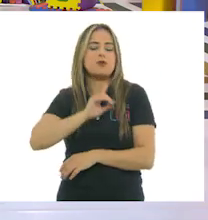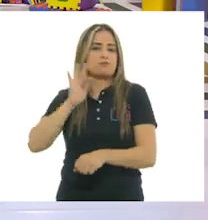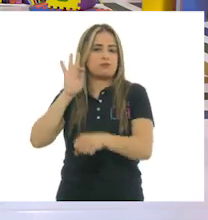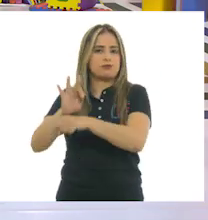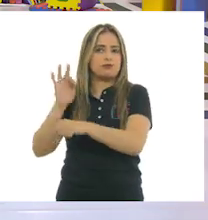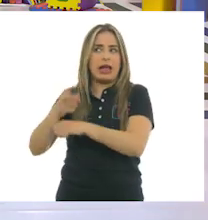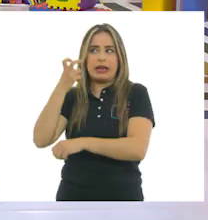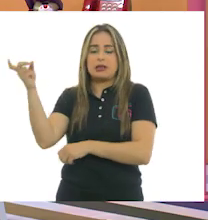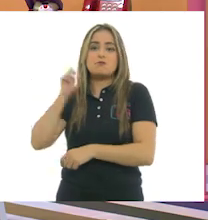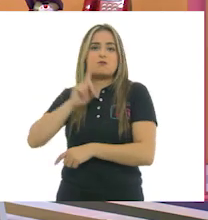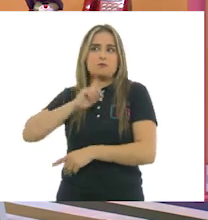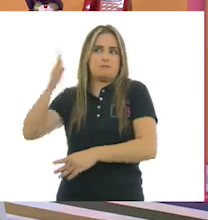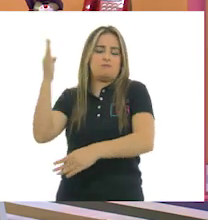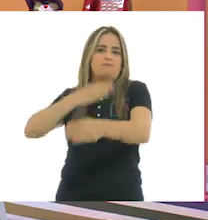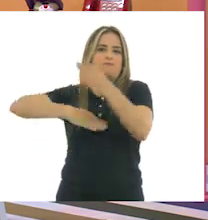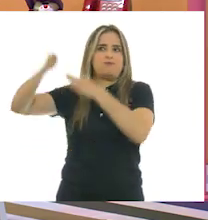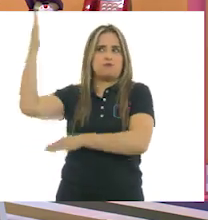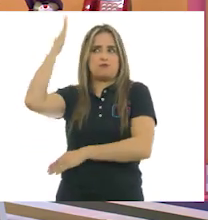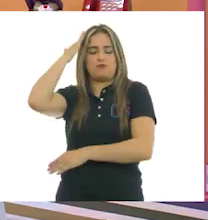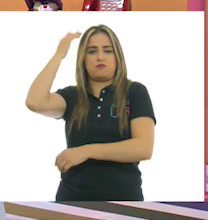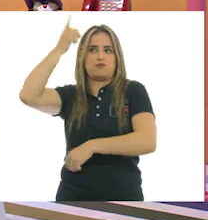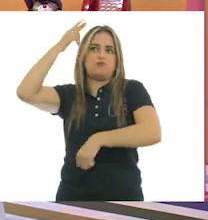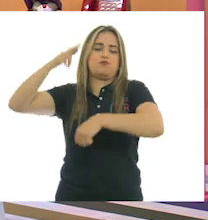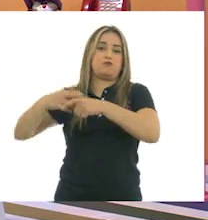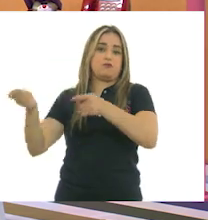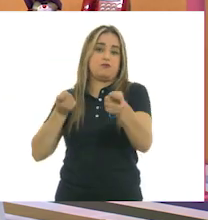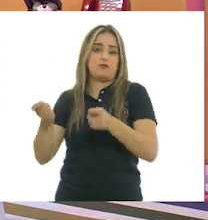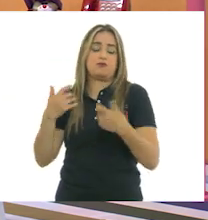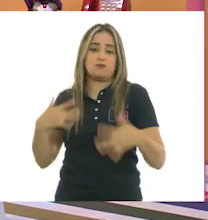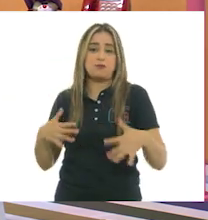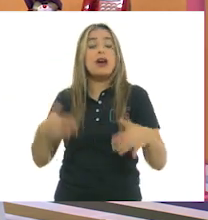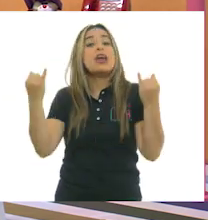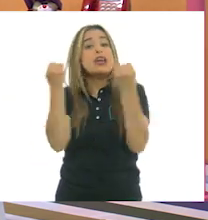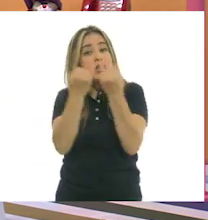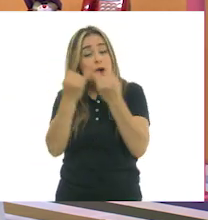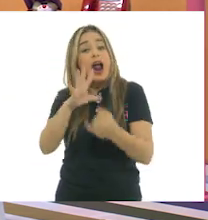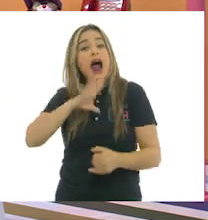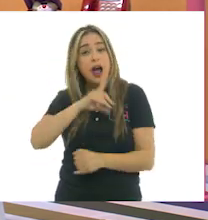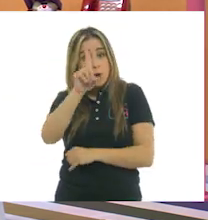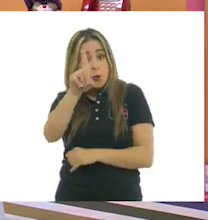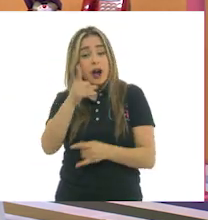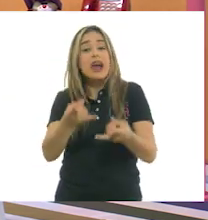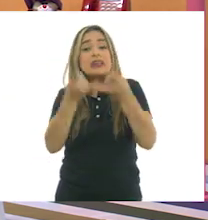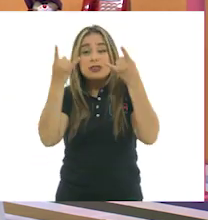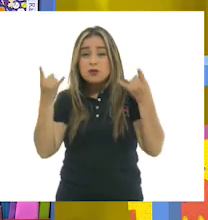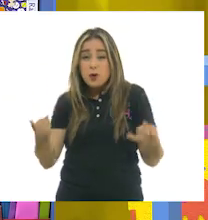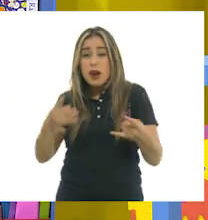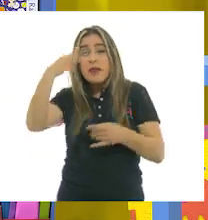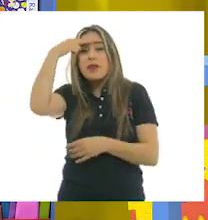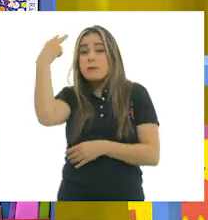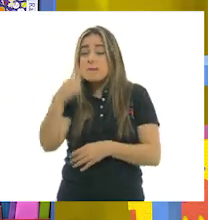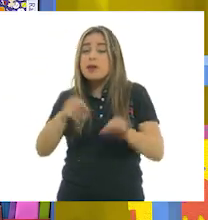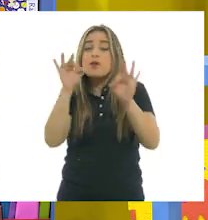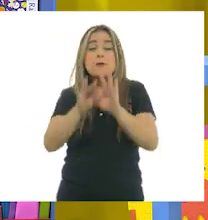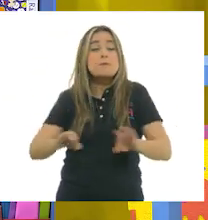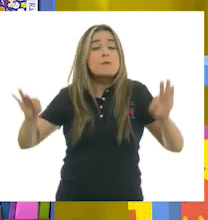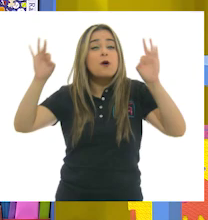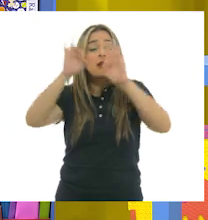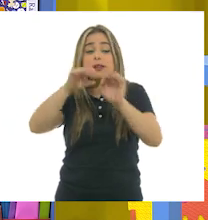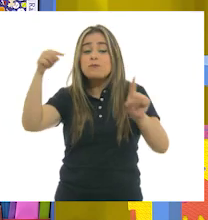sumamente importante en la historia de México. Una mujer que